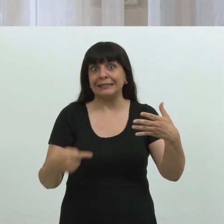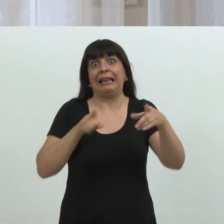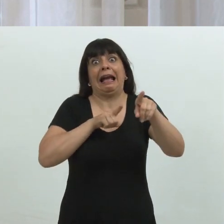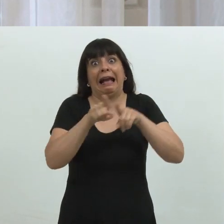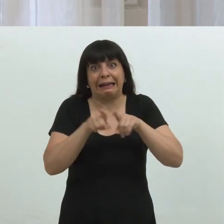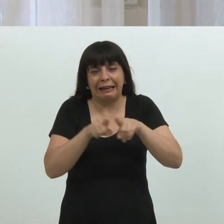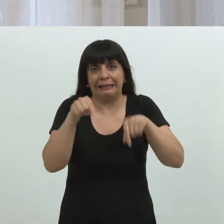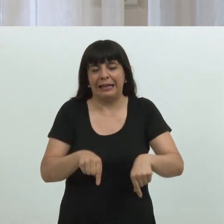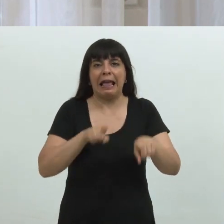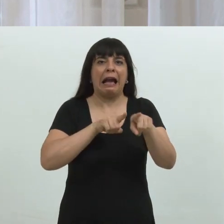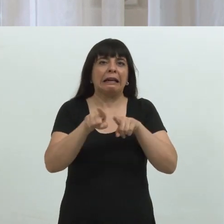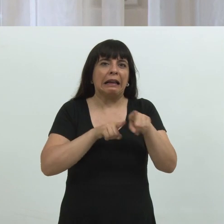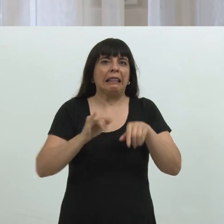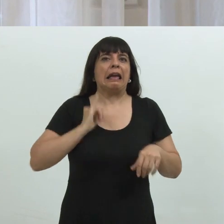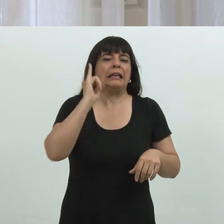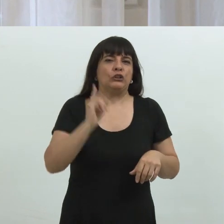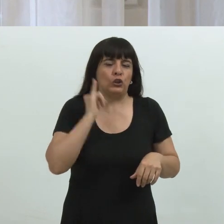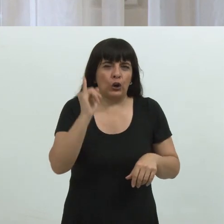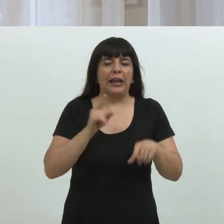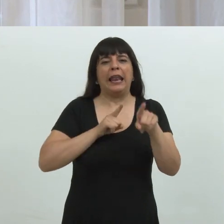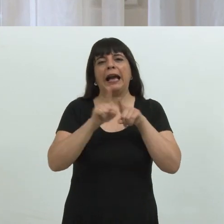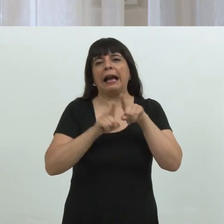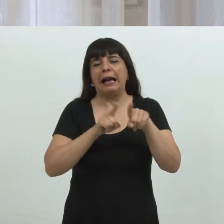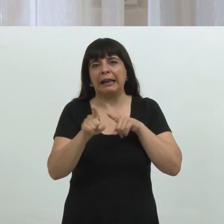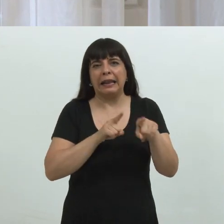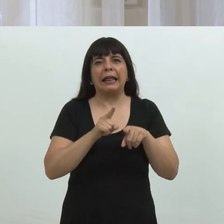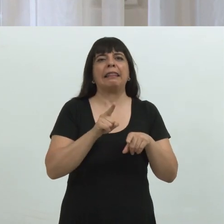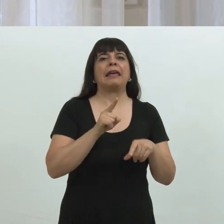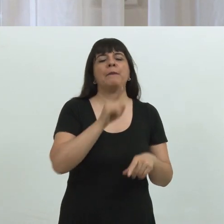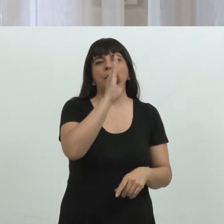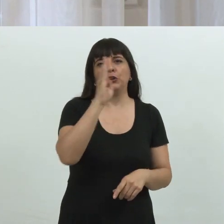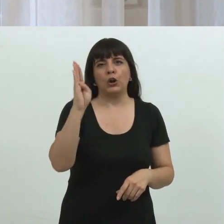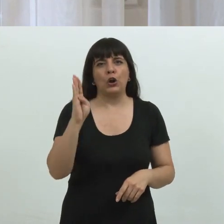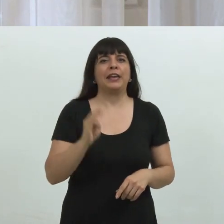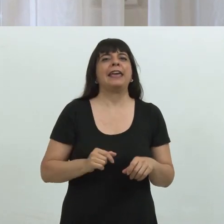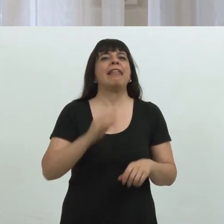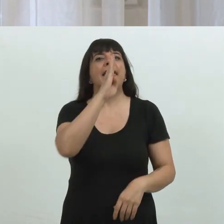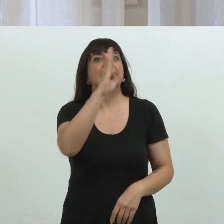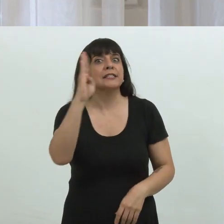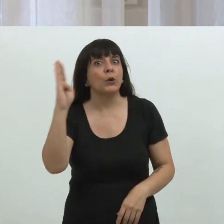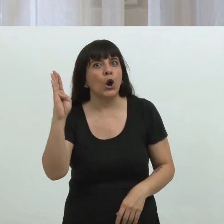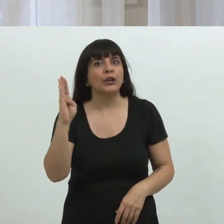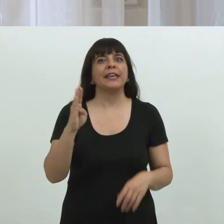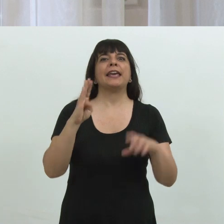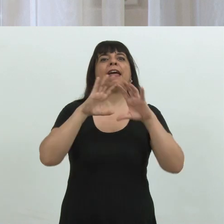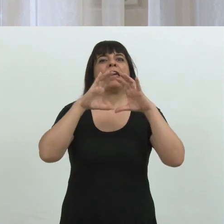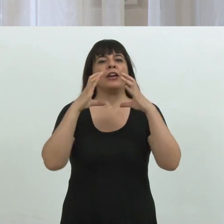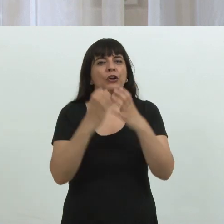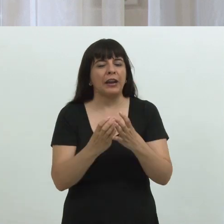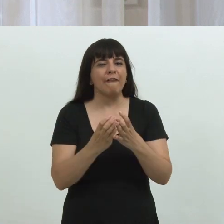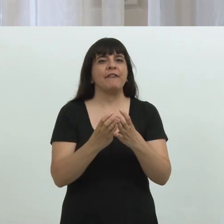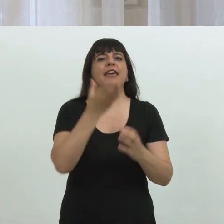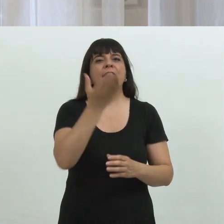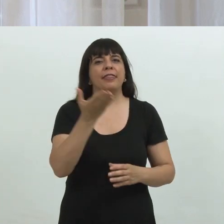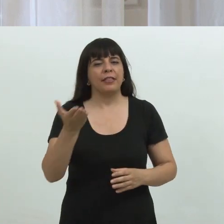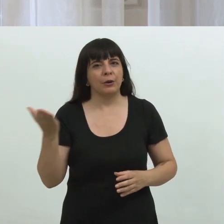carreras. Las carreras de Historia, de Archivología, de Bibliotecología, de Antropología, de Geografía, de Ciencia de la